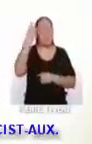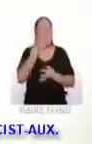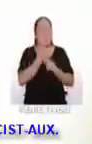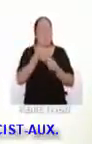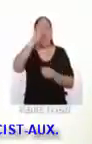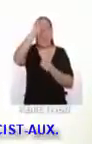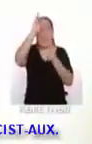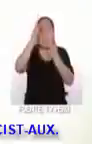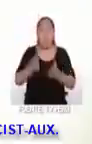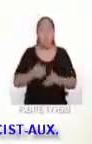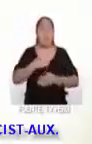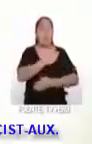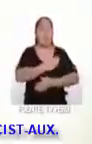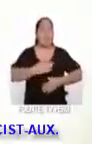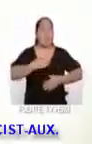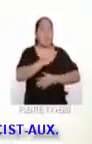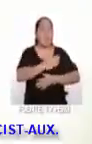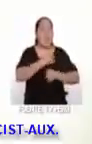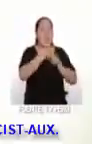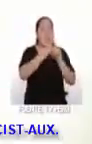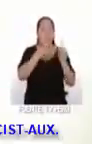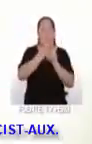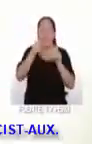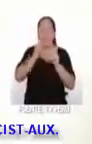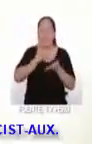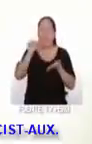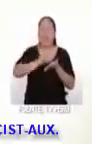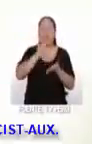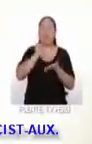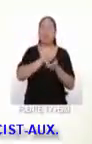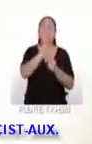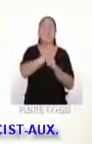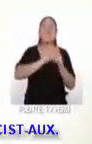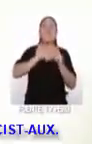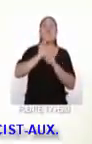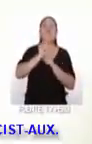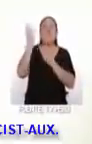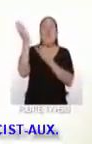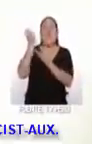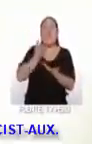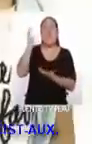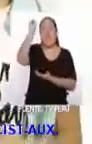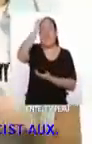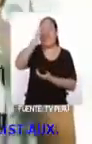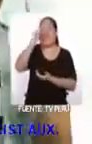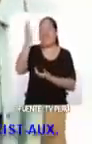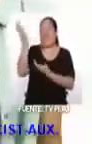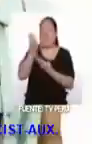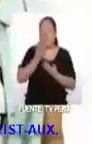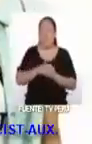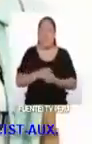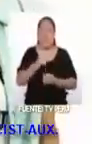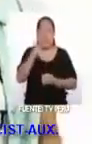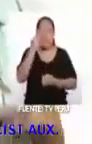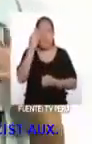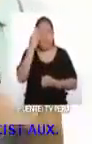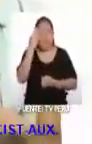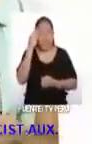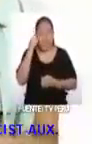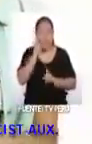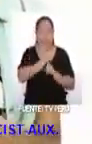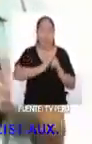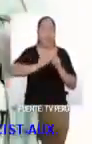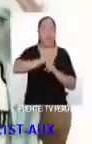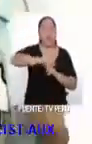peruanos han podido disfrutar de las manifestaciones artístico-culturales que la tradición asiática nos ofrece. ¿Sabías que la cultura peruana